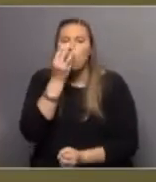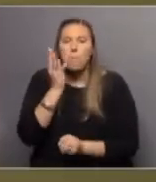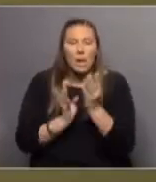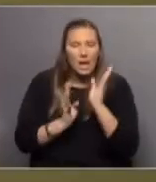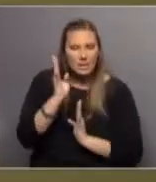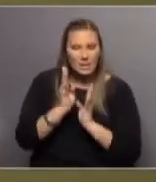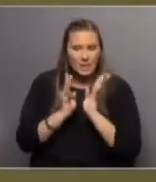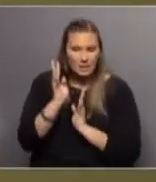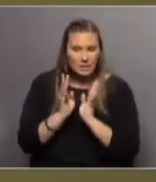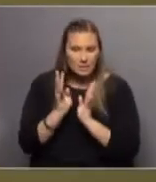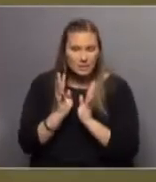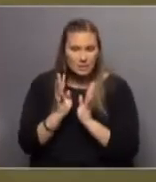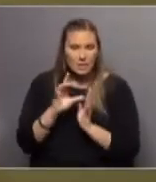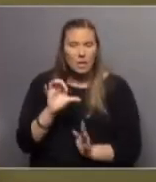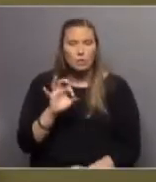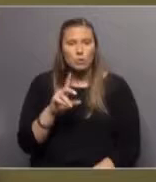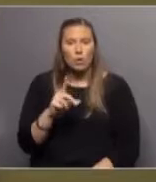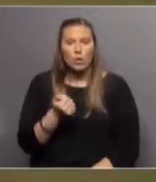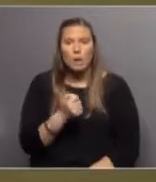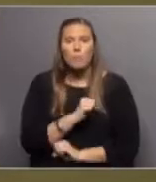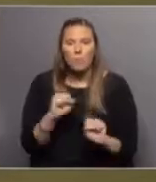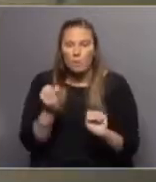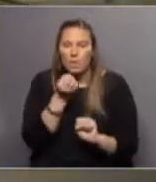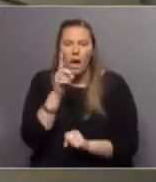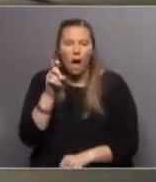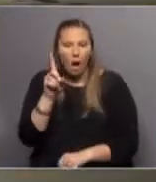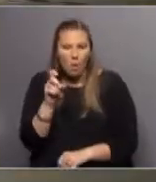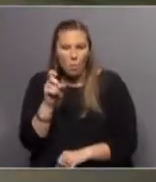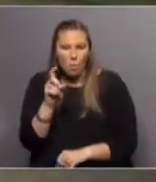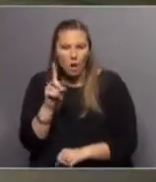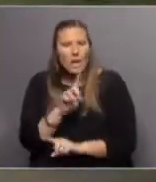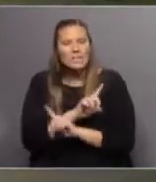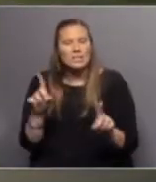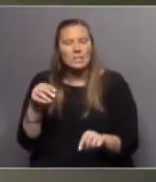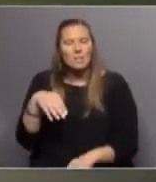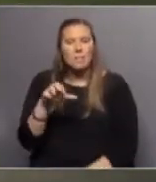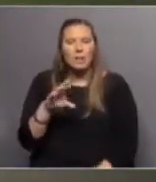generación de clorosoda para potabilizar agua libre de mercurio.